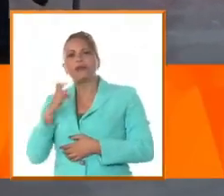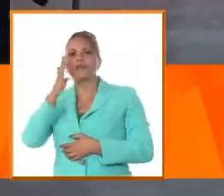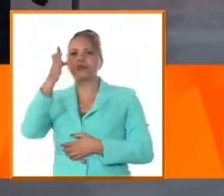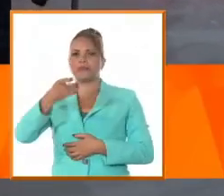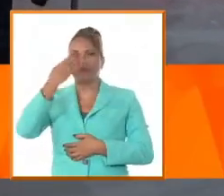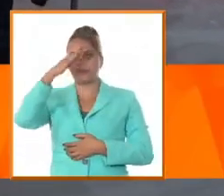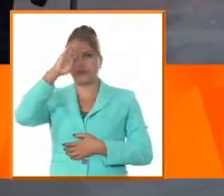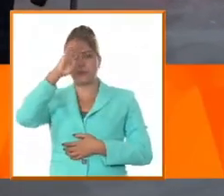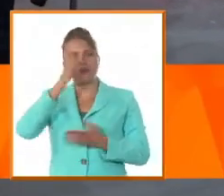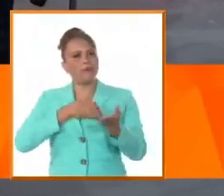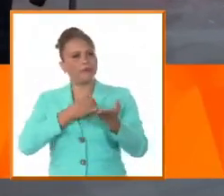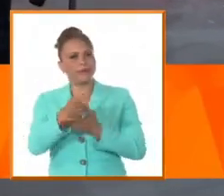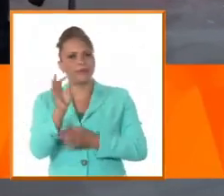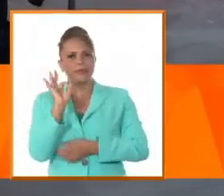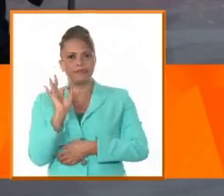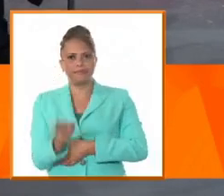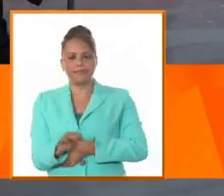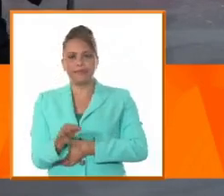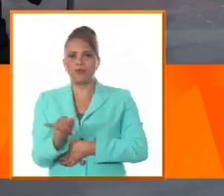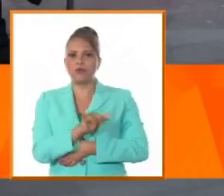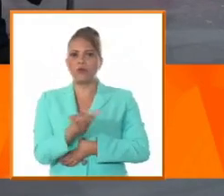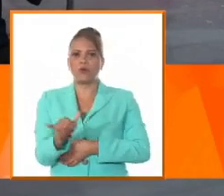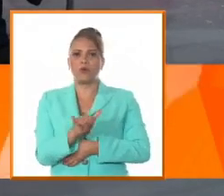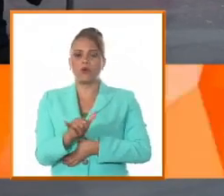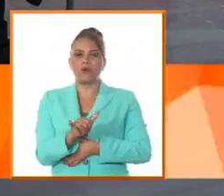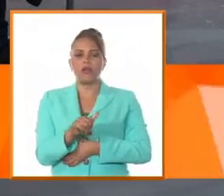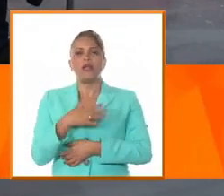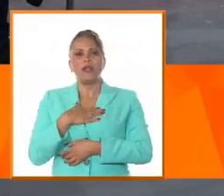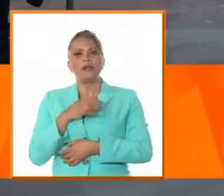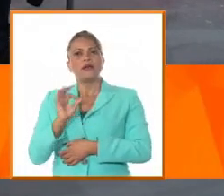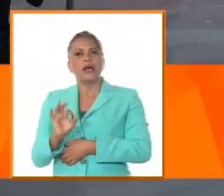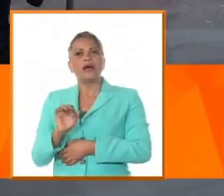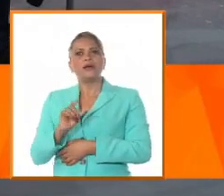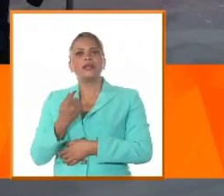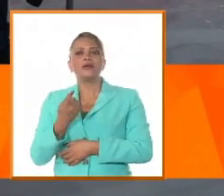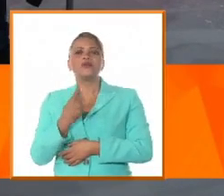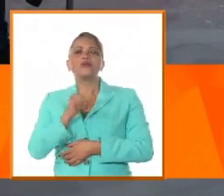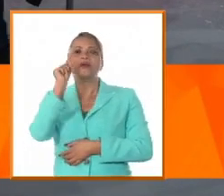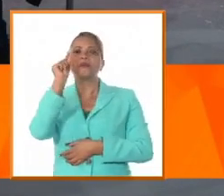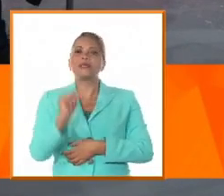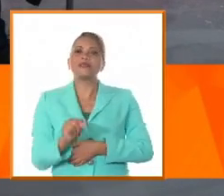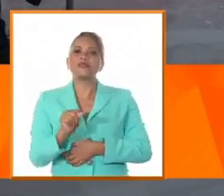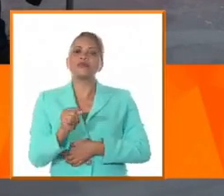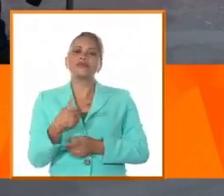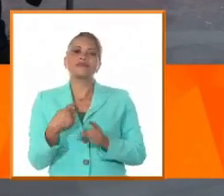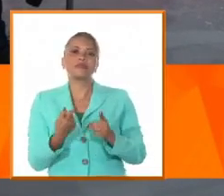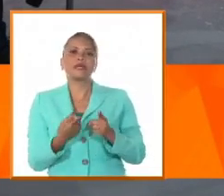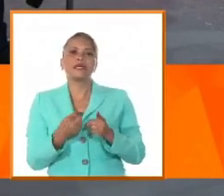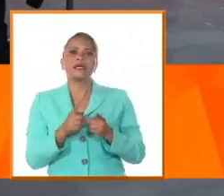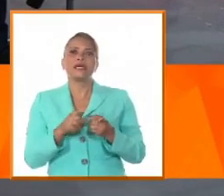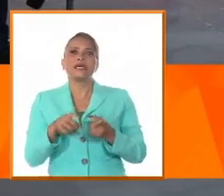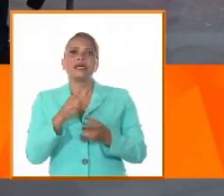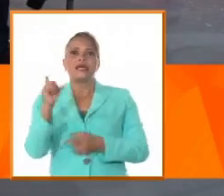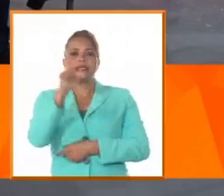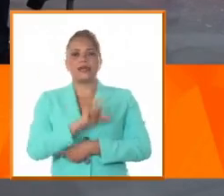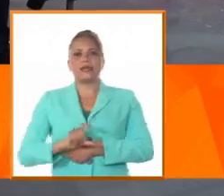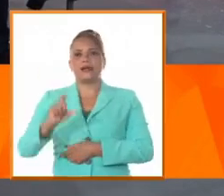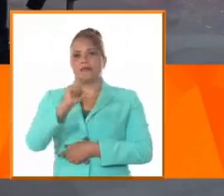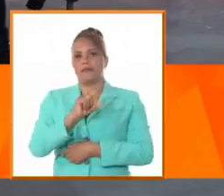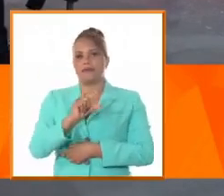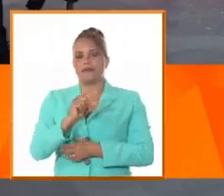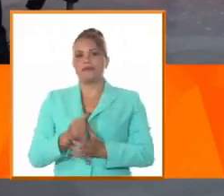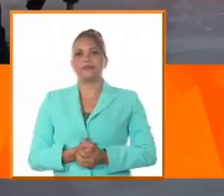un debate ahora hay una figura extraordinaria en el campo este que es el lugareño es decir